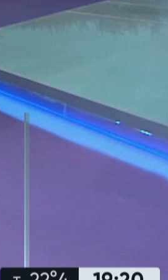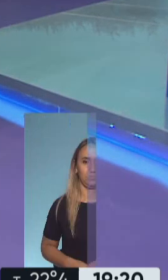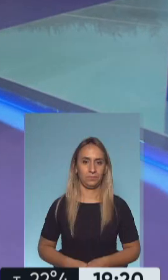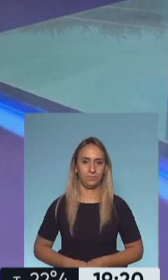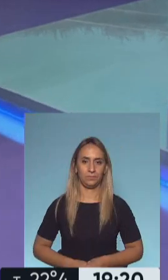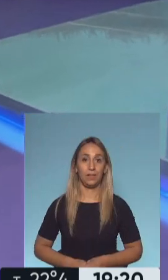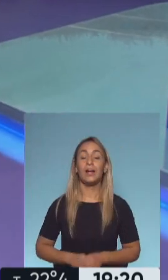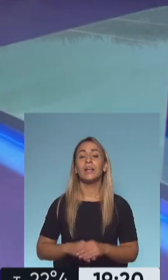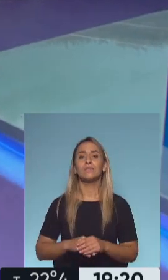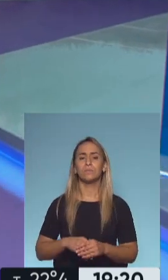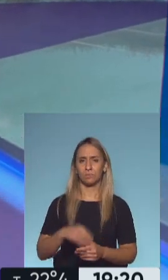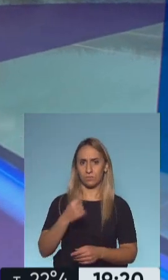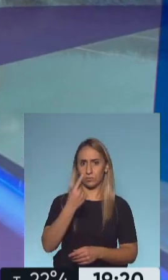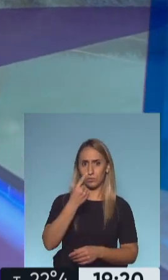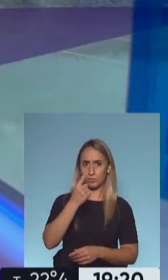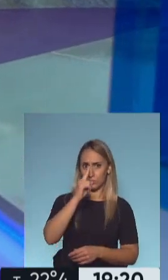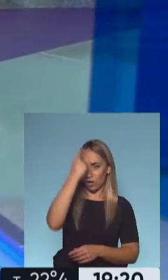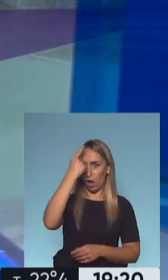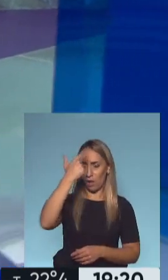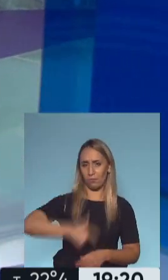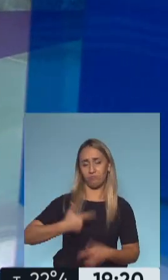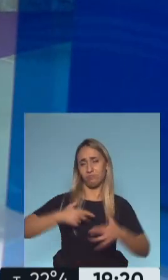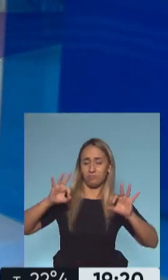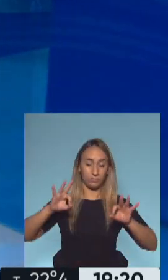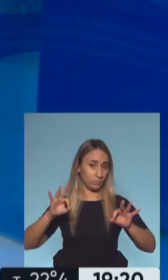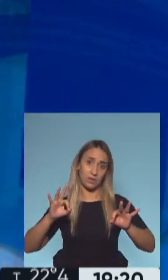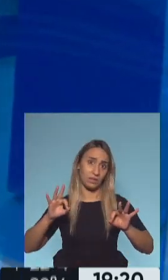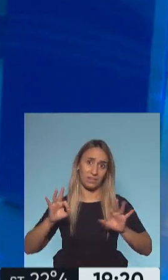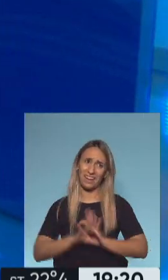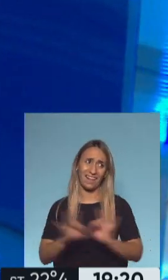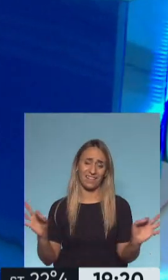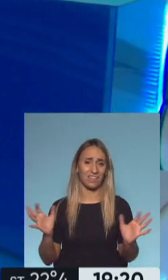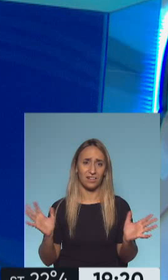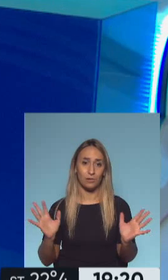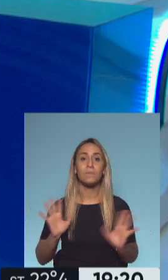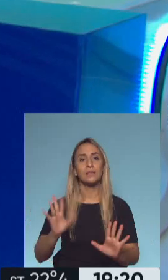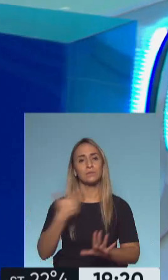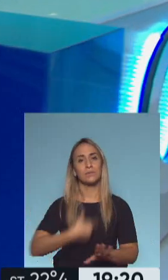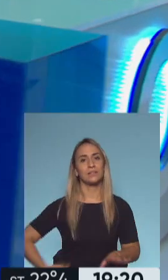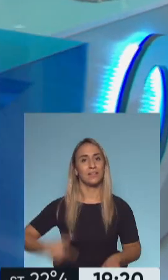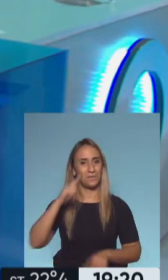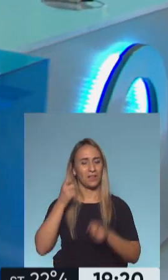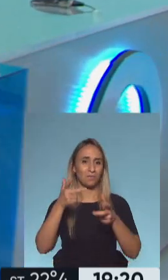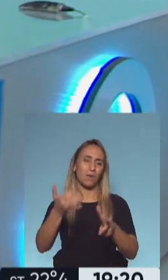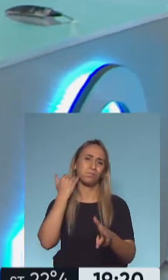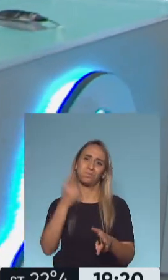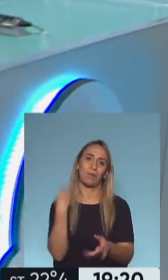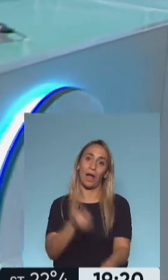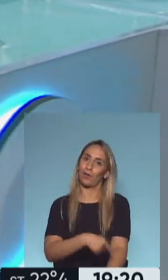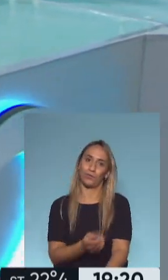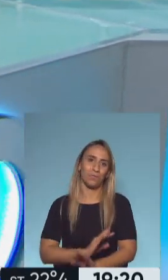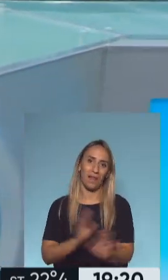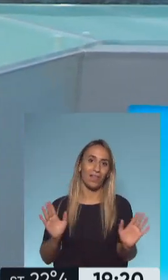Nadie se salva solo, dice el presidente de la Nación, Alberto Fernández. Una frase que tal vez ya estamos todos y todas acostumbradas a